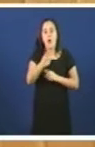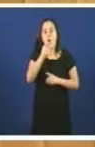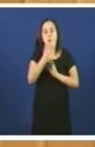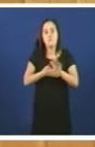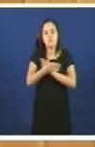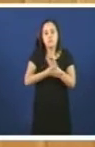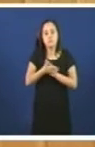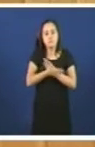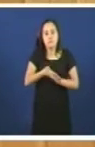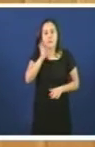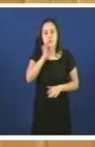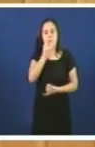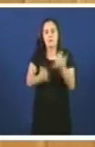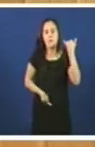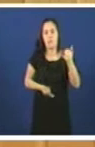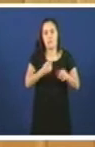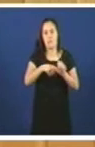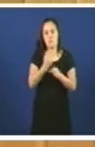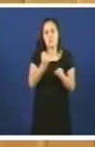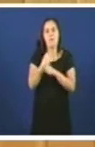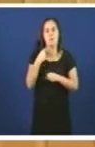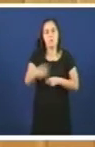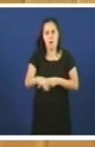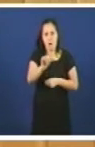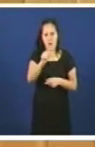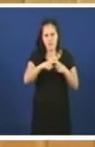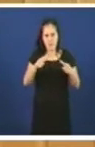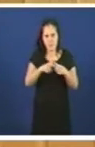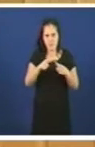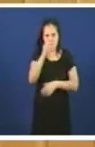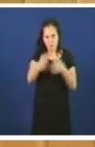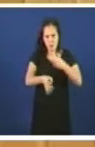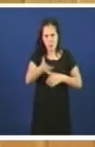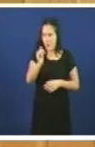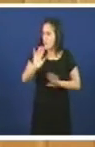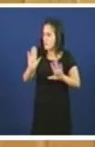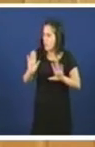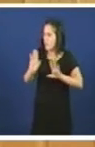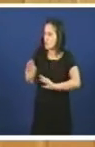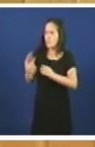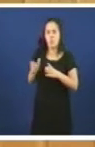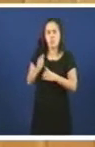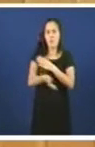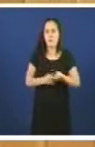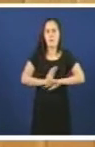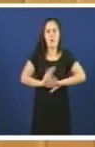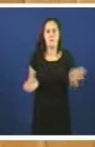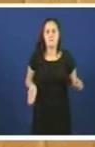perde o suposto de traballo e hai xentezas judiciais si, si e vostedes non fan nada silencio por favor